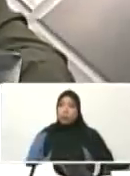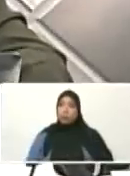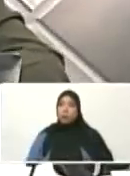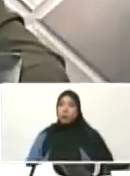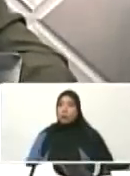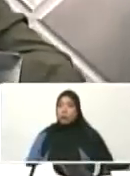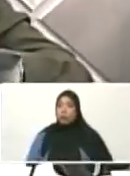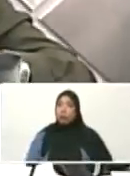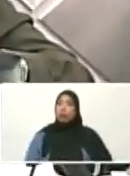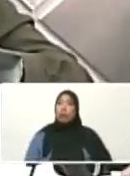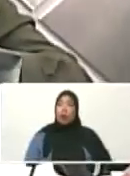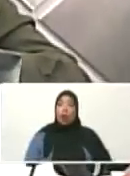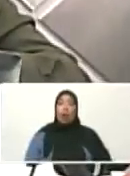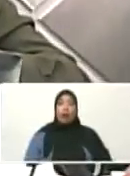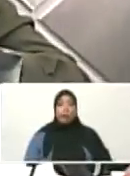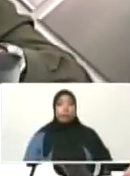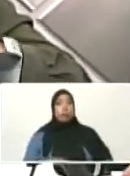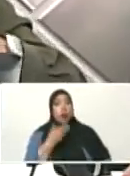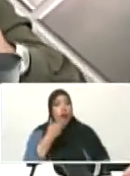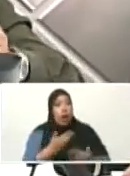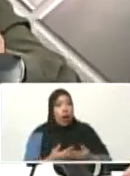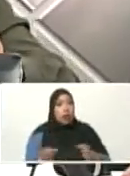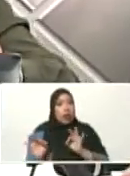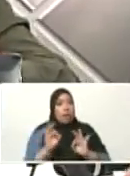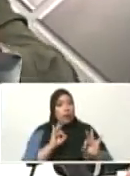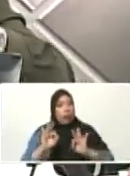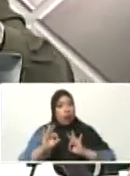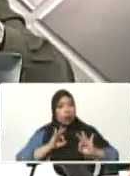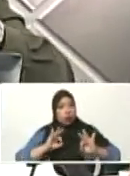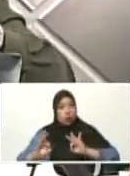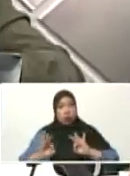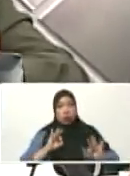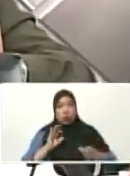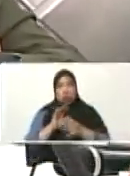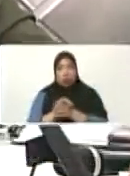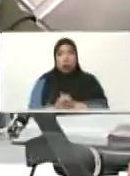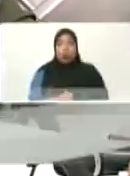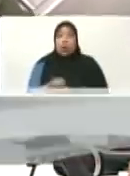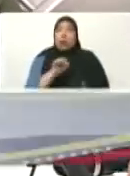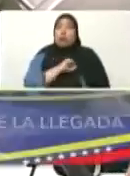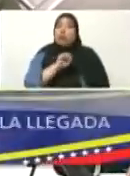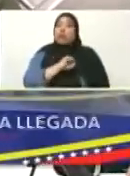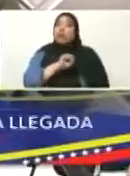precaución, preparación. Nervios de acero,